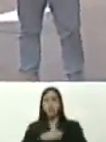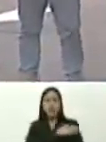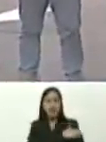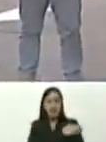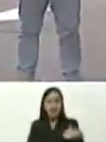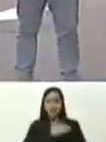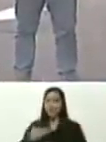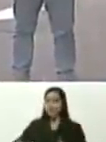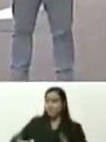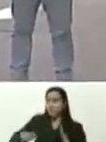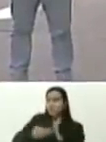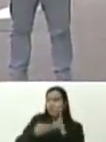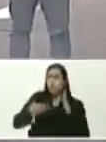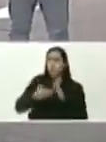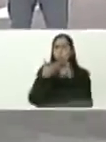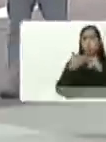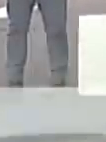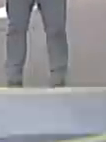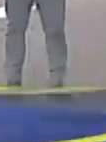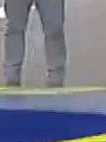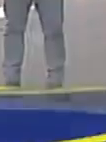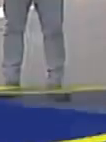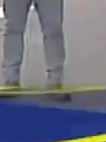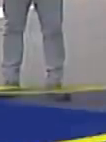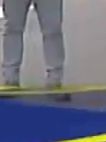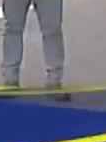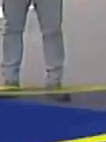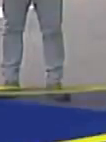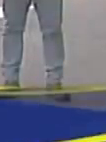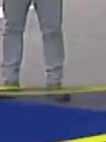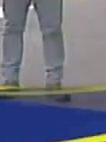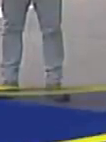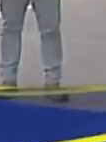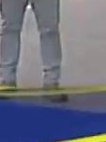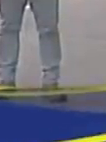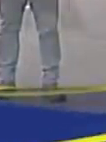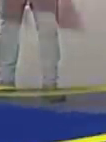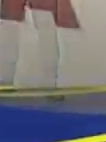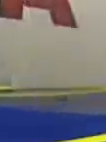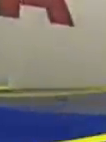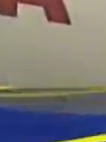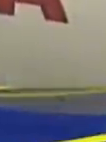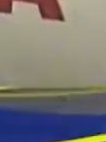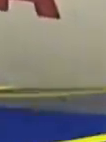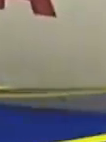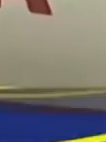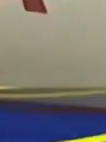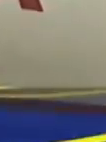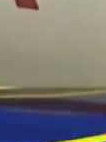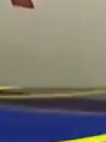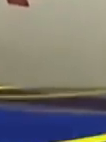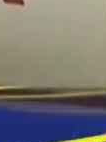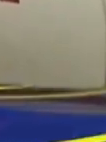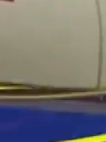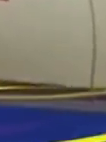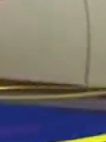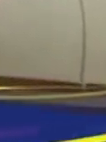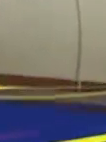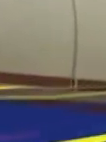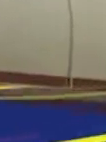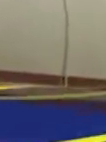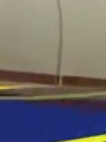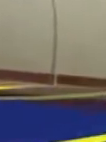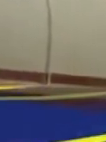afectó, con un acto terrorista, el funcionamiento de esta planta, la dañaron por completo, llevaron a cero, en esta planta,